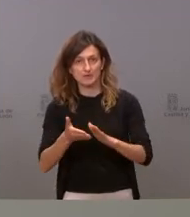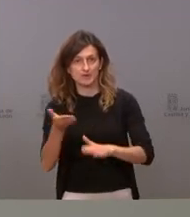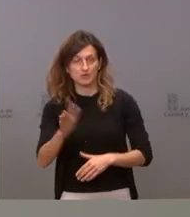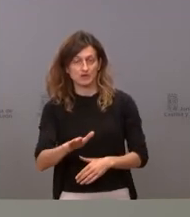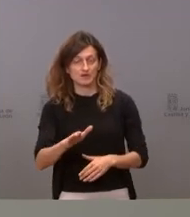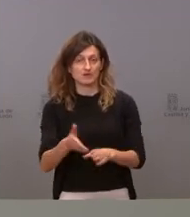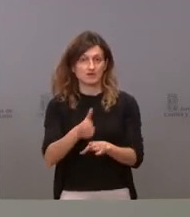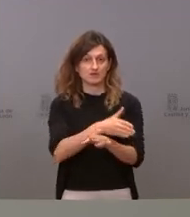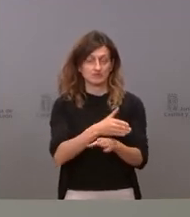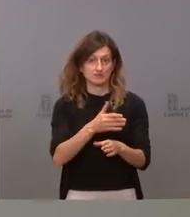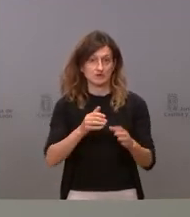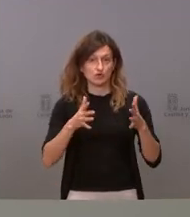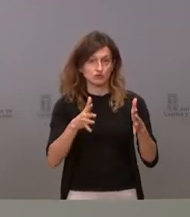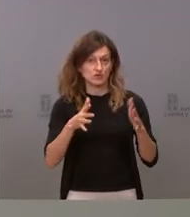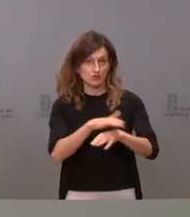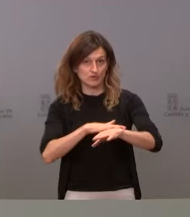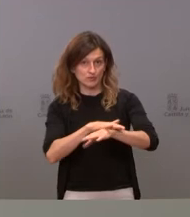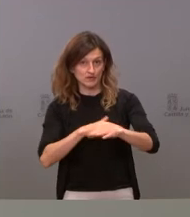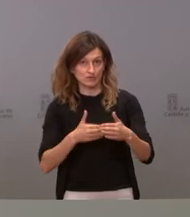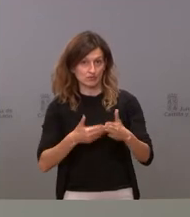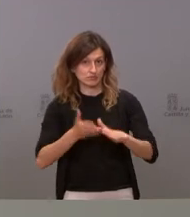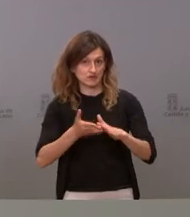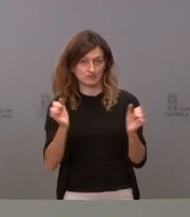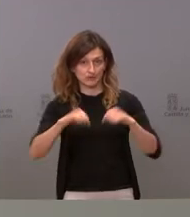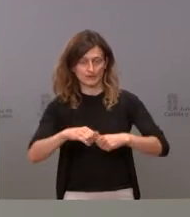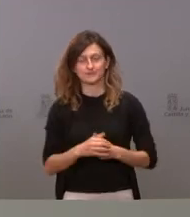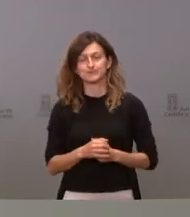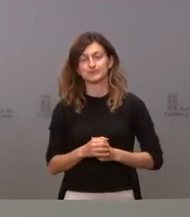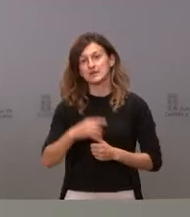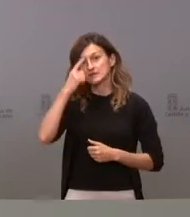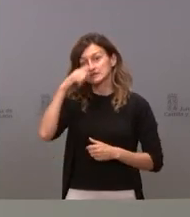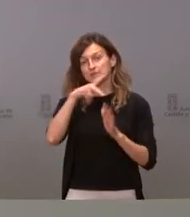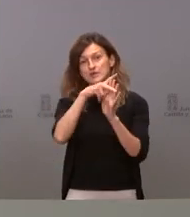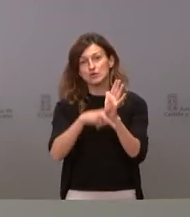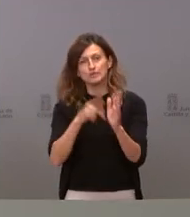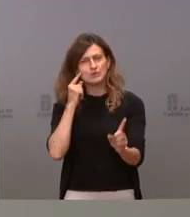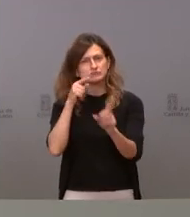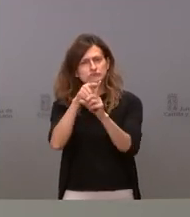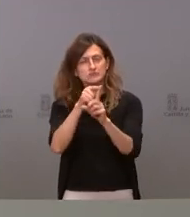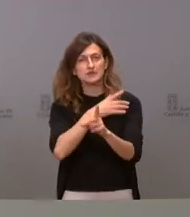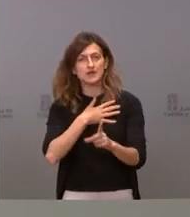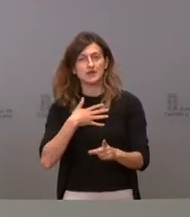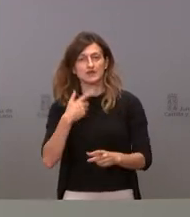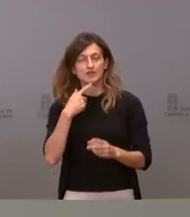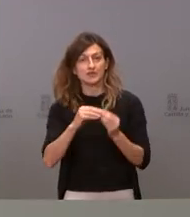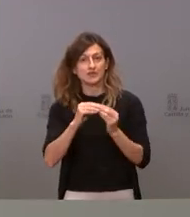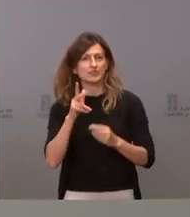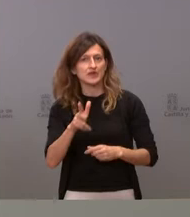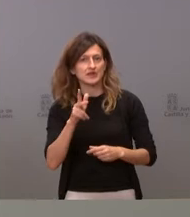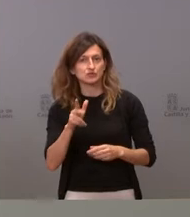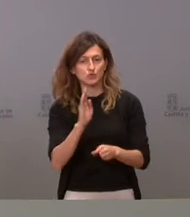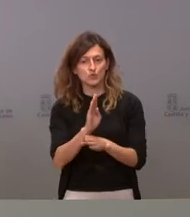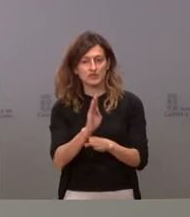de Gobierno, esperamos que en breve. Como bien saben, esta norma tendrá por objeto establecer el derecho a cuidados